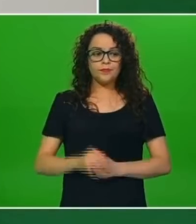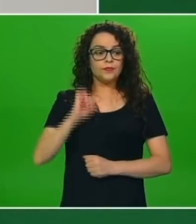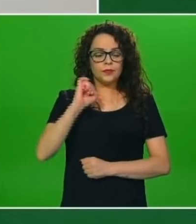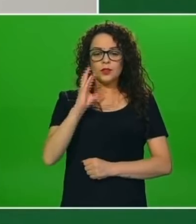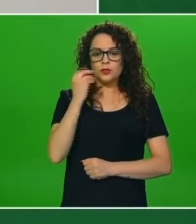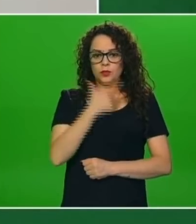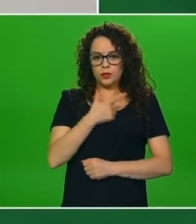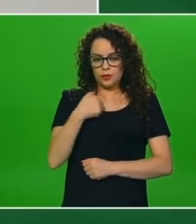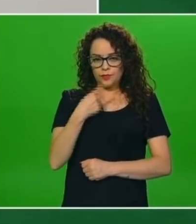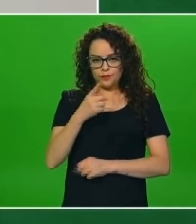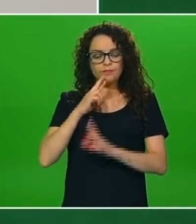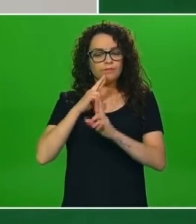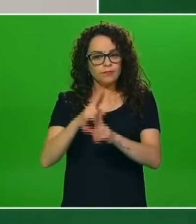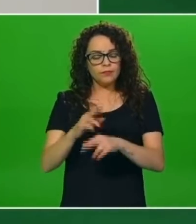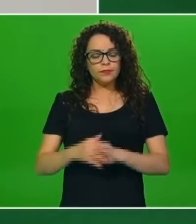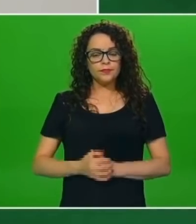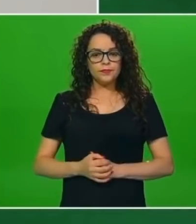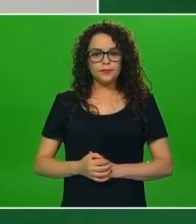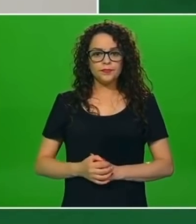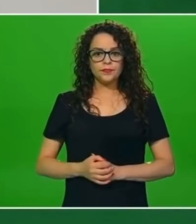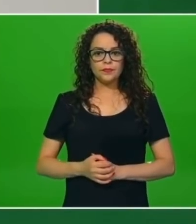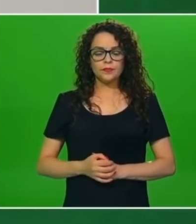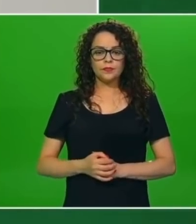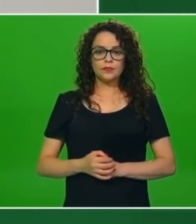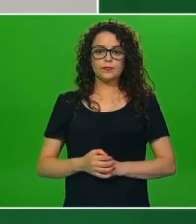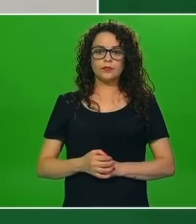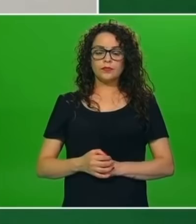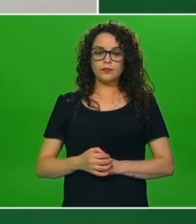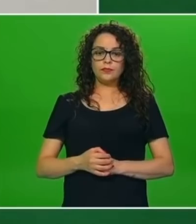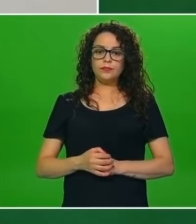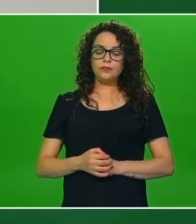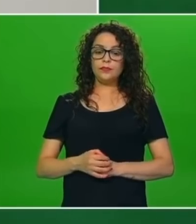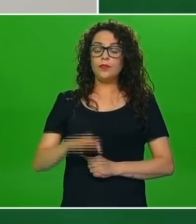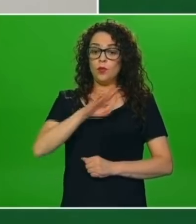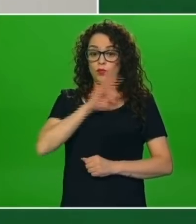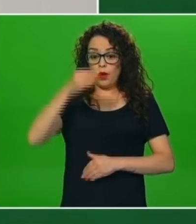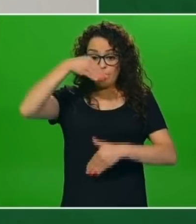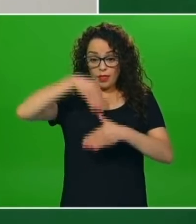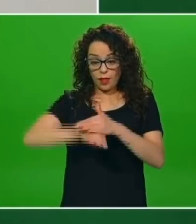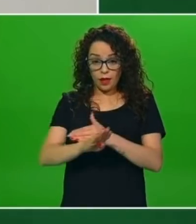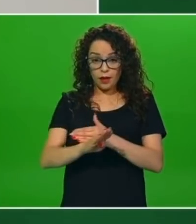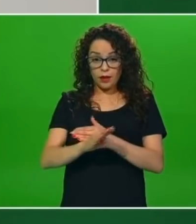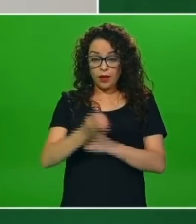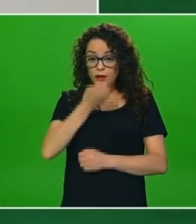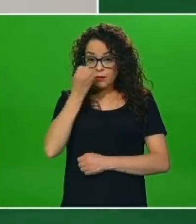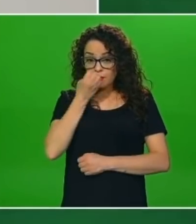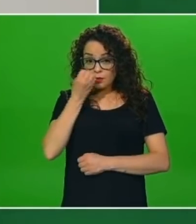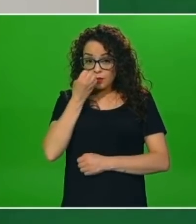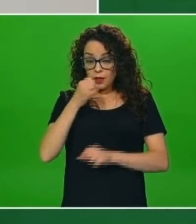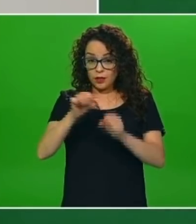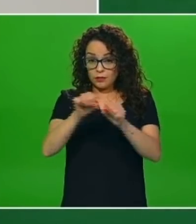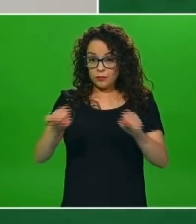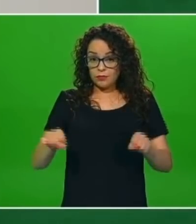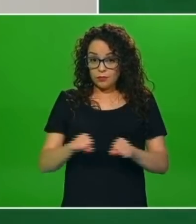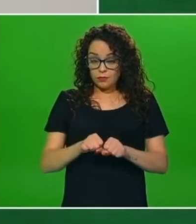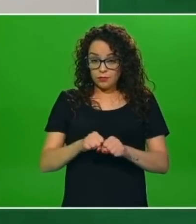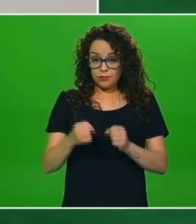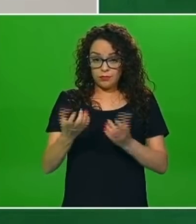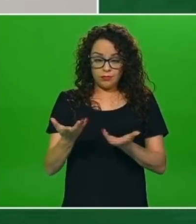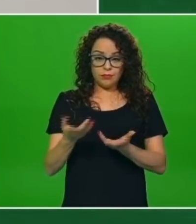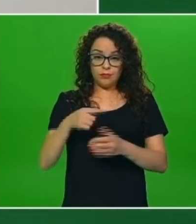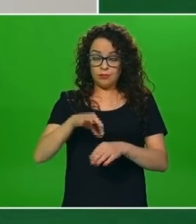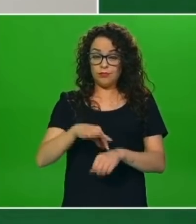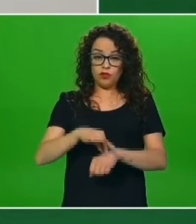marco en el cual se planteó el regreso presencial a clases en México es un marco que está rodeado por